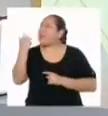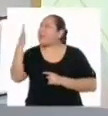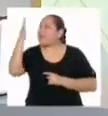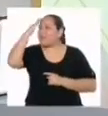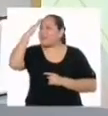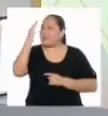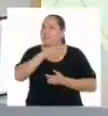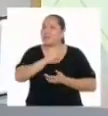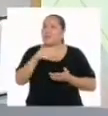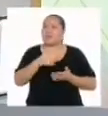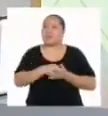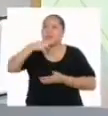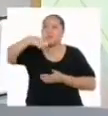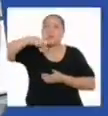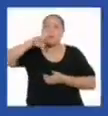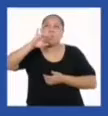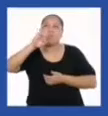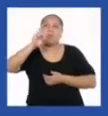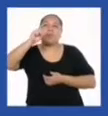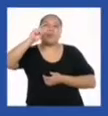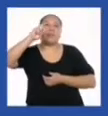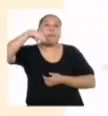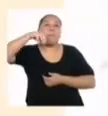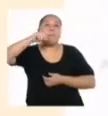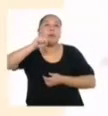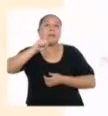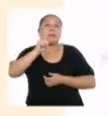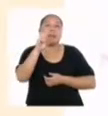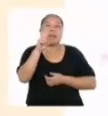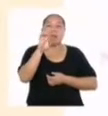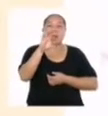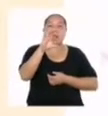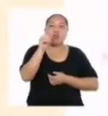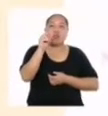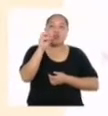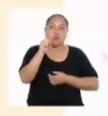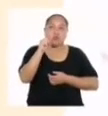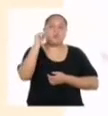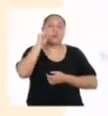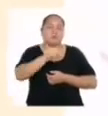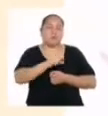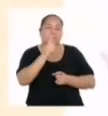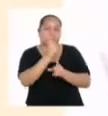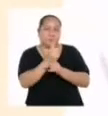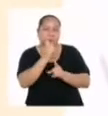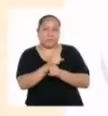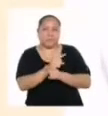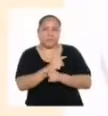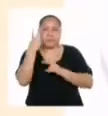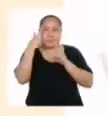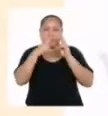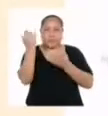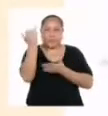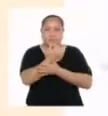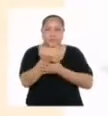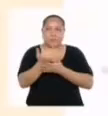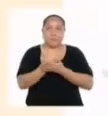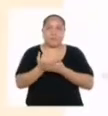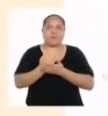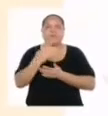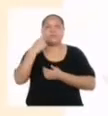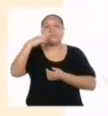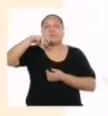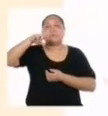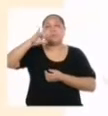sé! Todos son prismas rectos. Efectivamente. Veamos cómo serían los diseños de los prismas